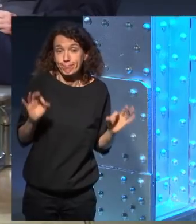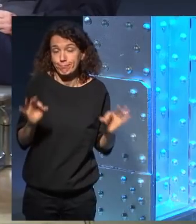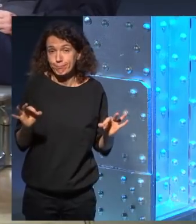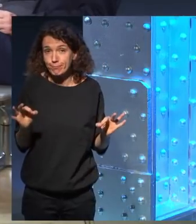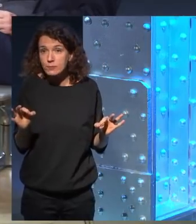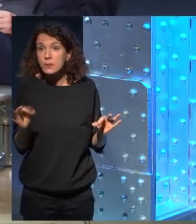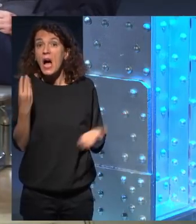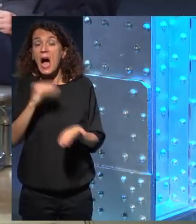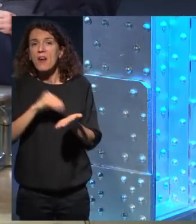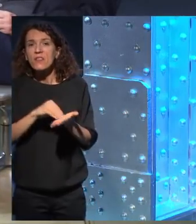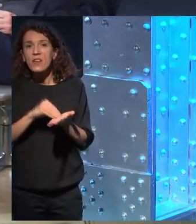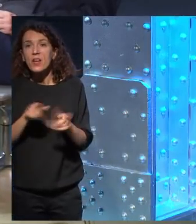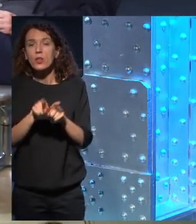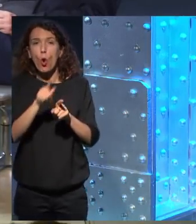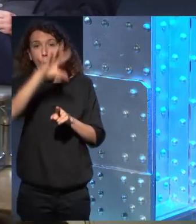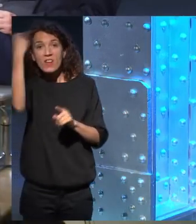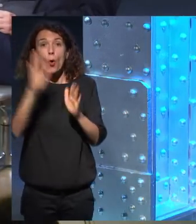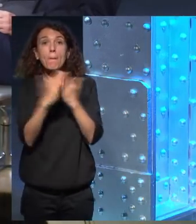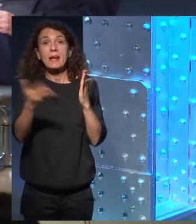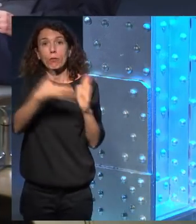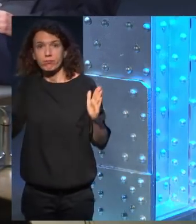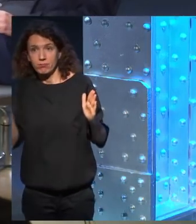a veces me olvido de arrancarla.